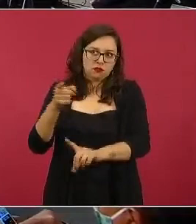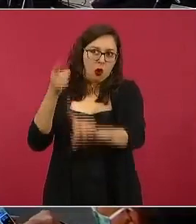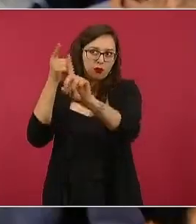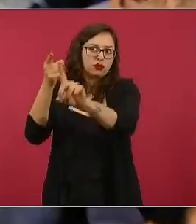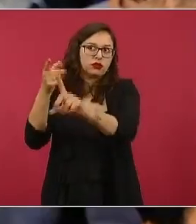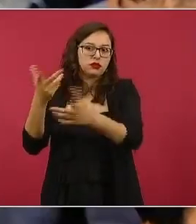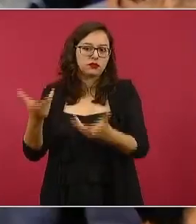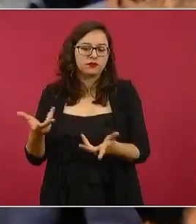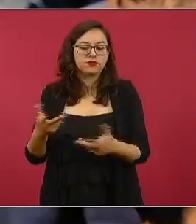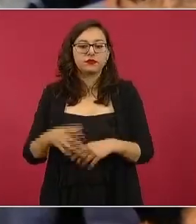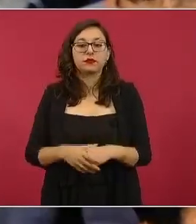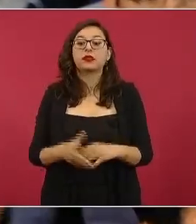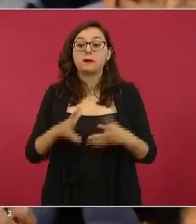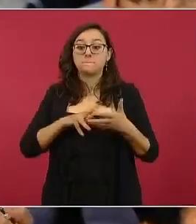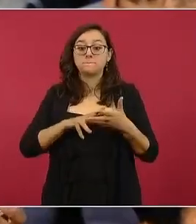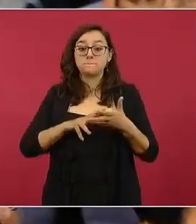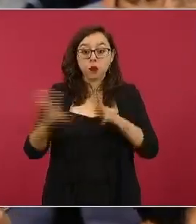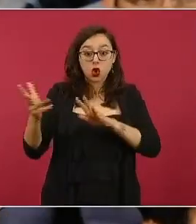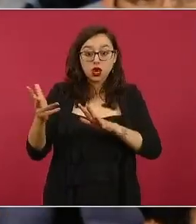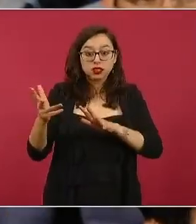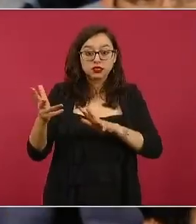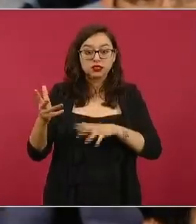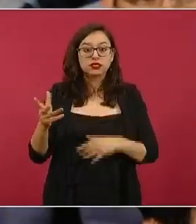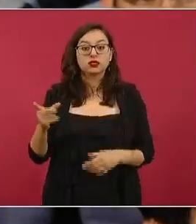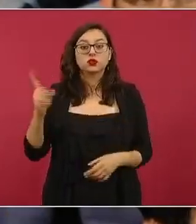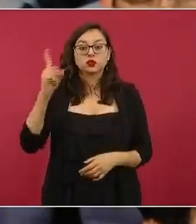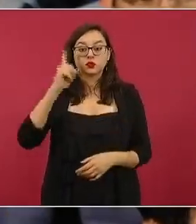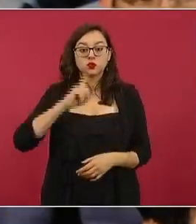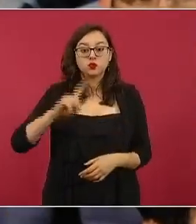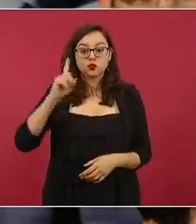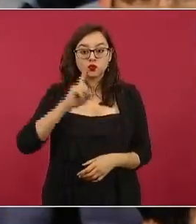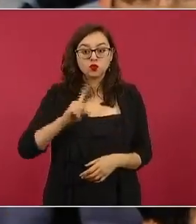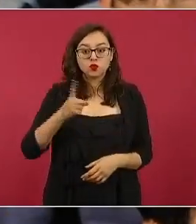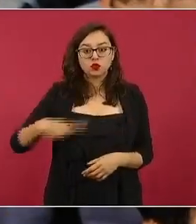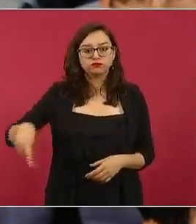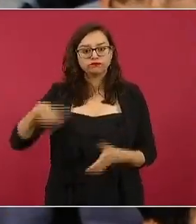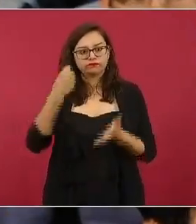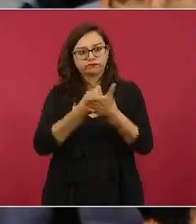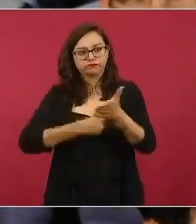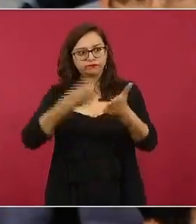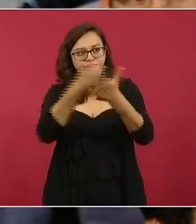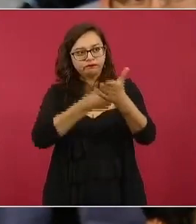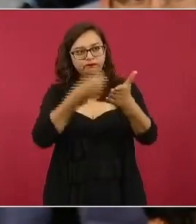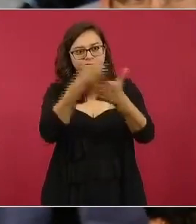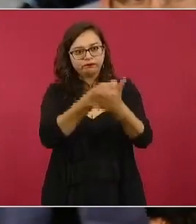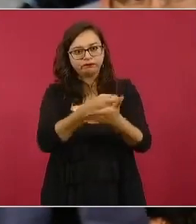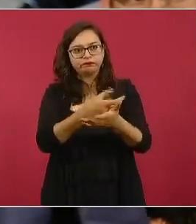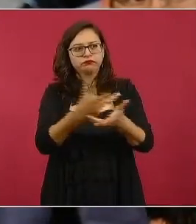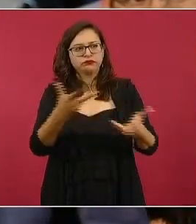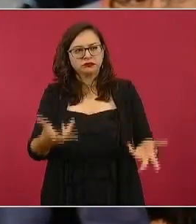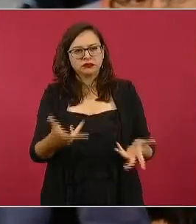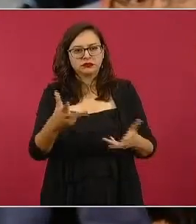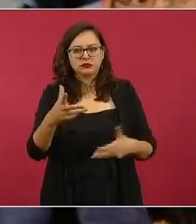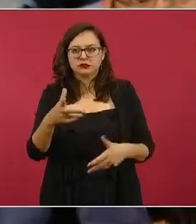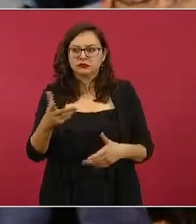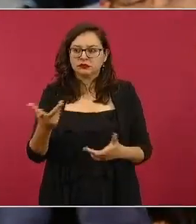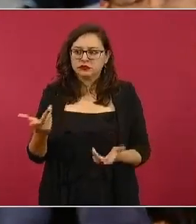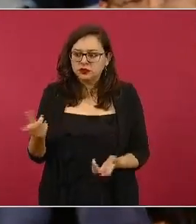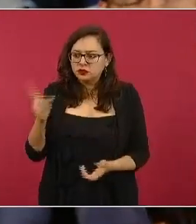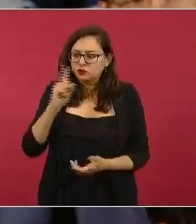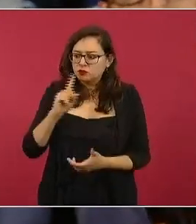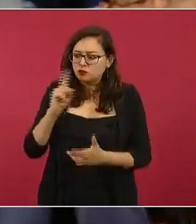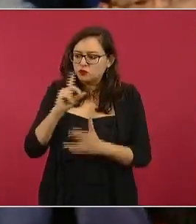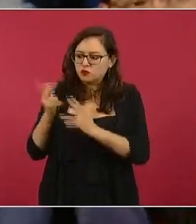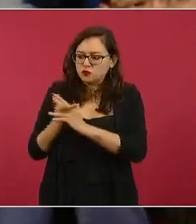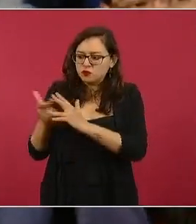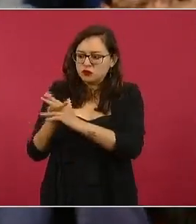¿qué es violencia? si en el caso de las mujeres lo que hacen es exigir que no haya esa hazaña con la que muchas mujeres son asesinadas